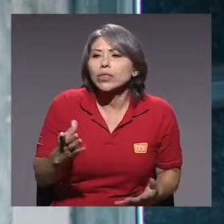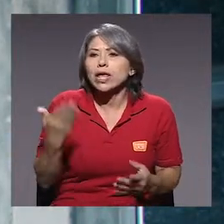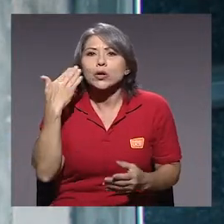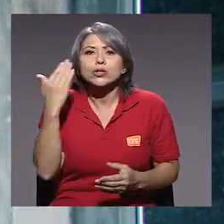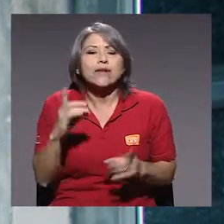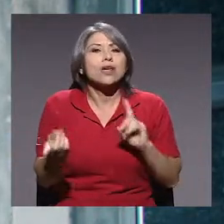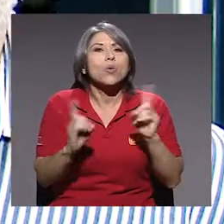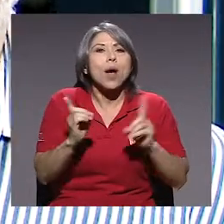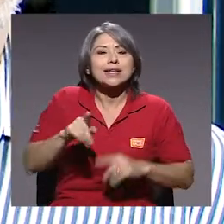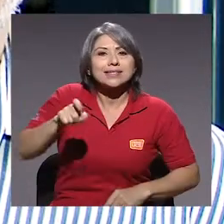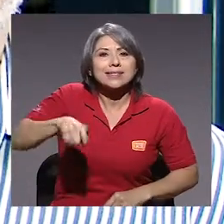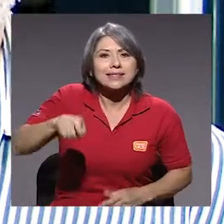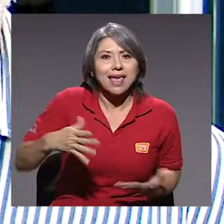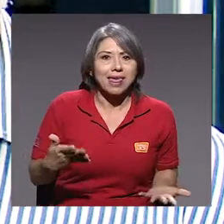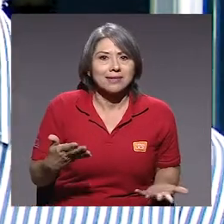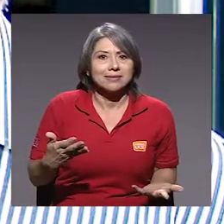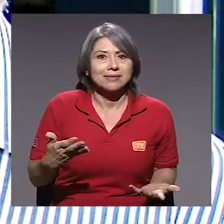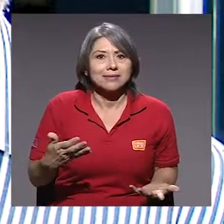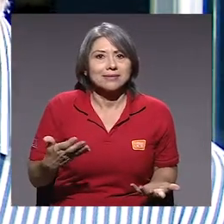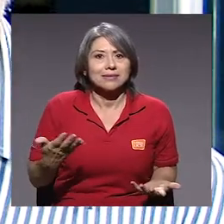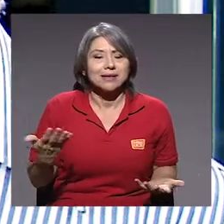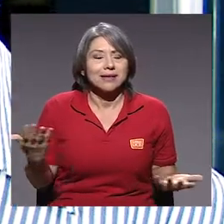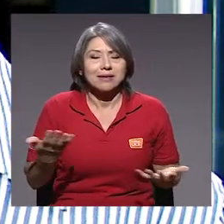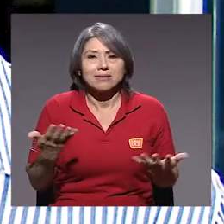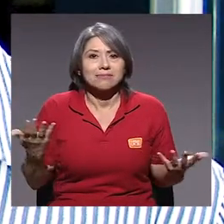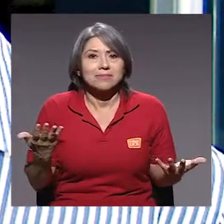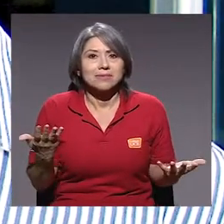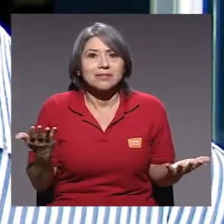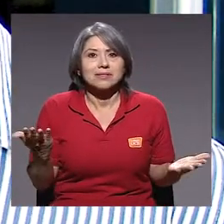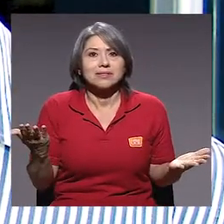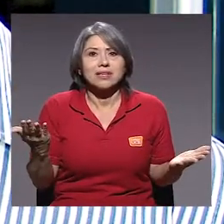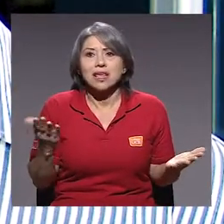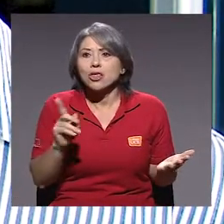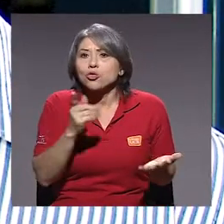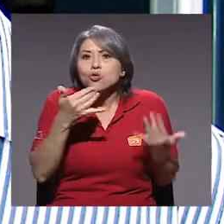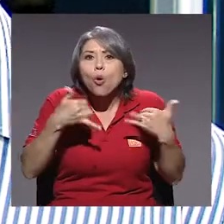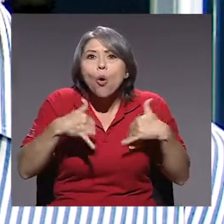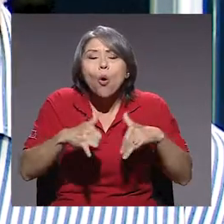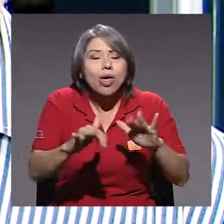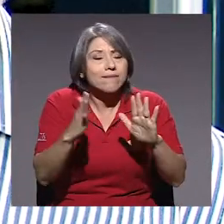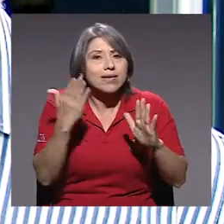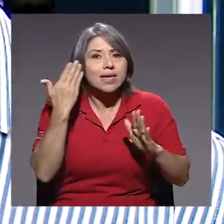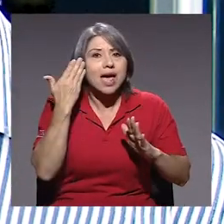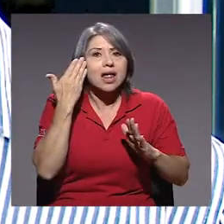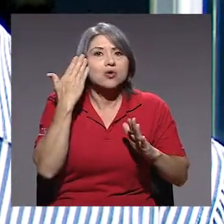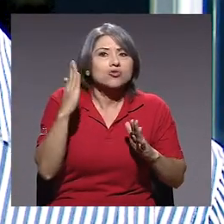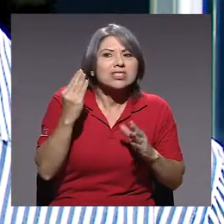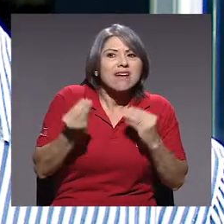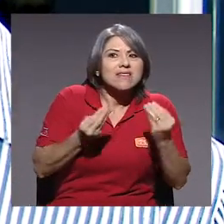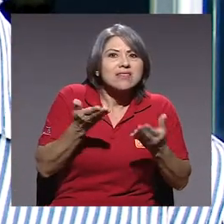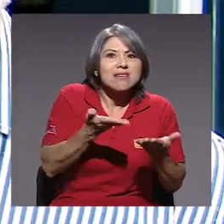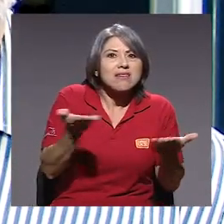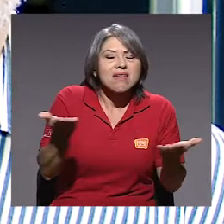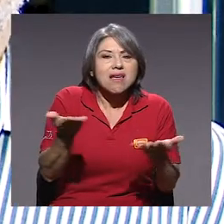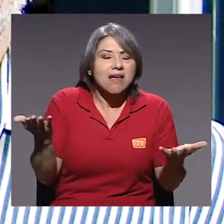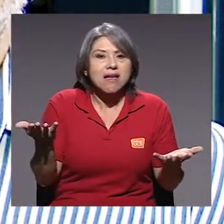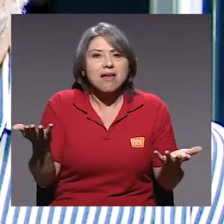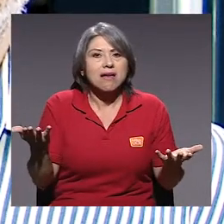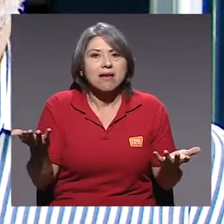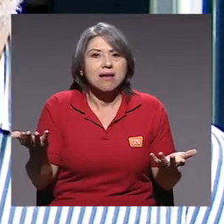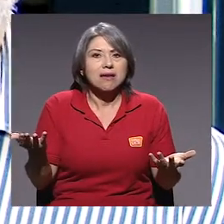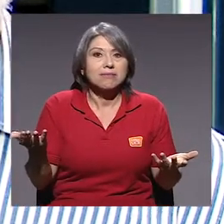son las necesidades y si adicionalmente, conceptualmente, no se tiene bien definido qué es una cosa u otra.